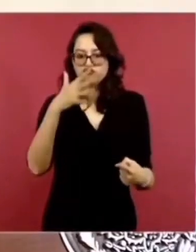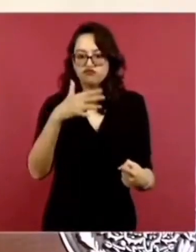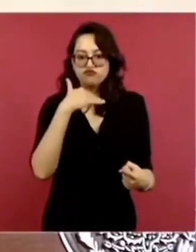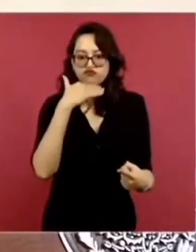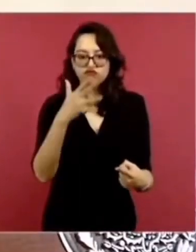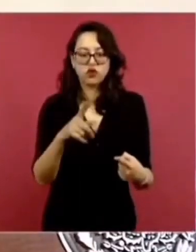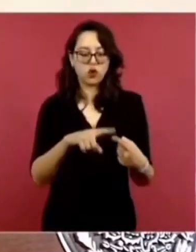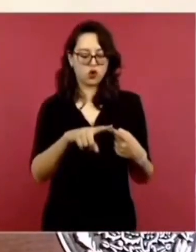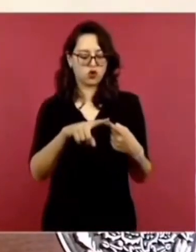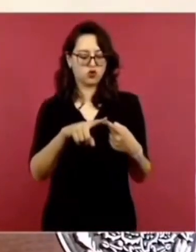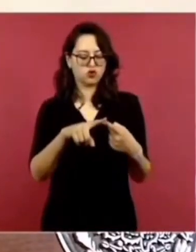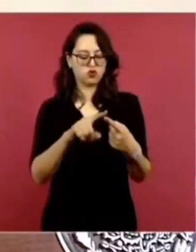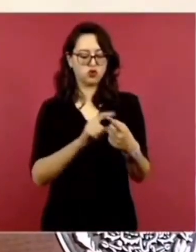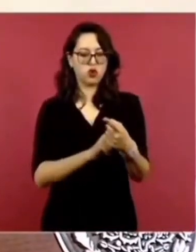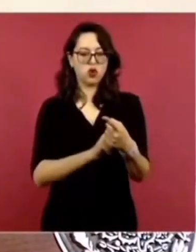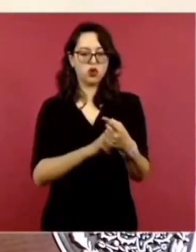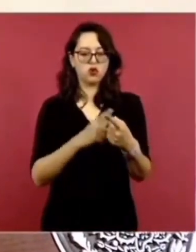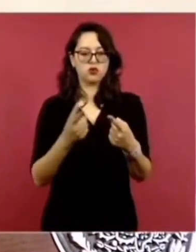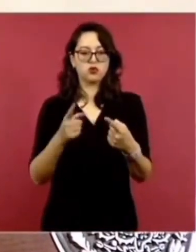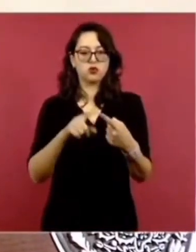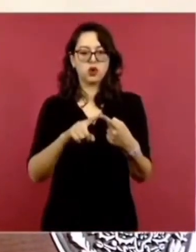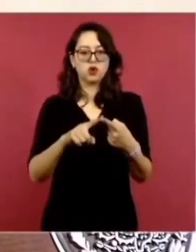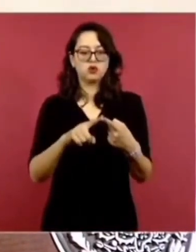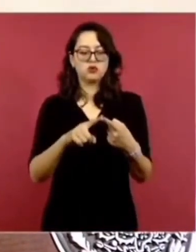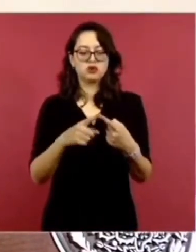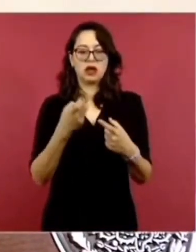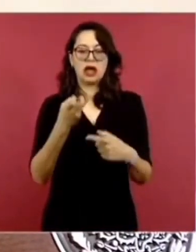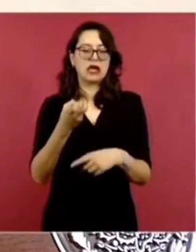que era lo que imperaba.